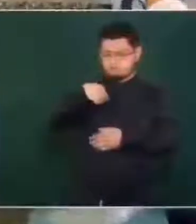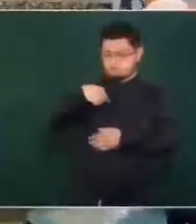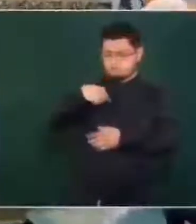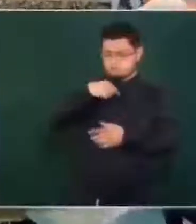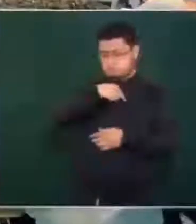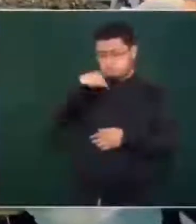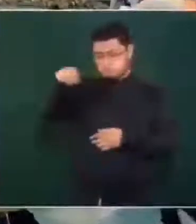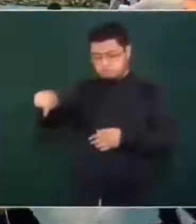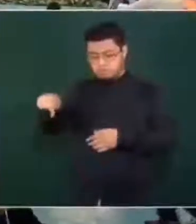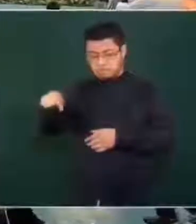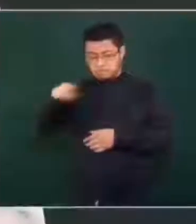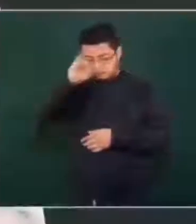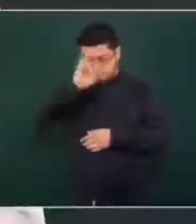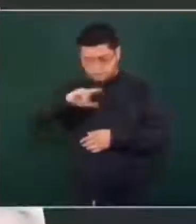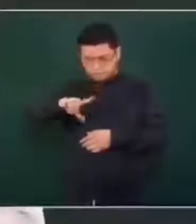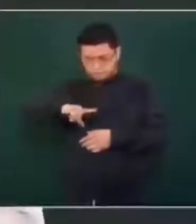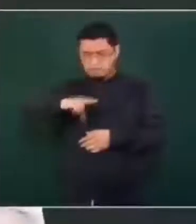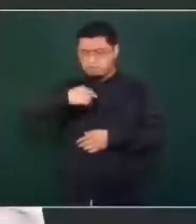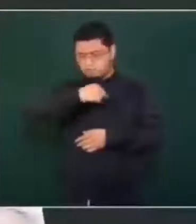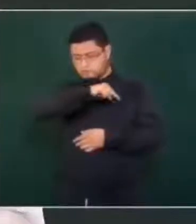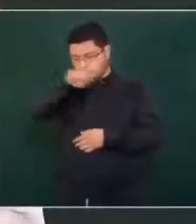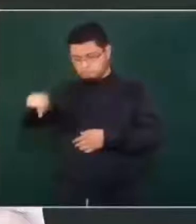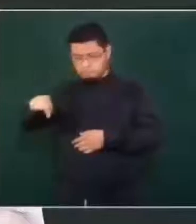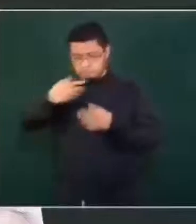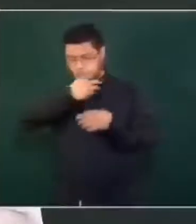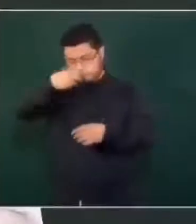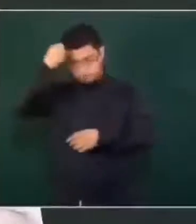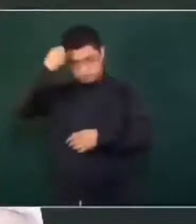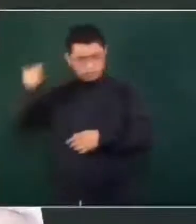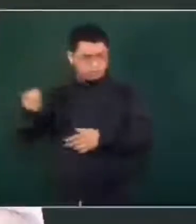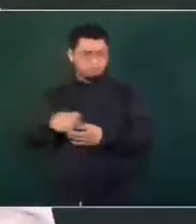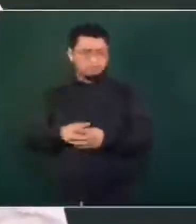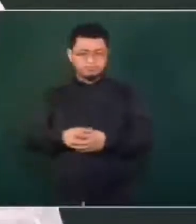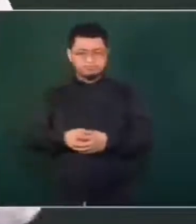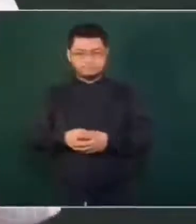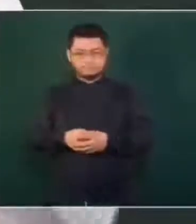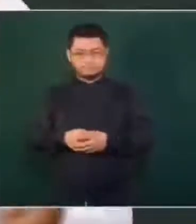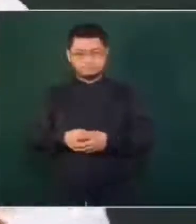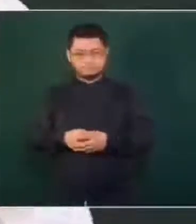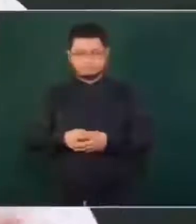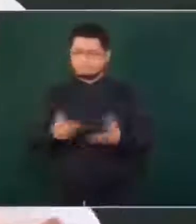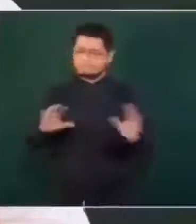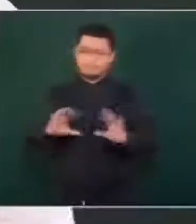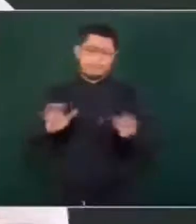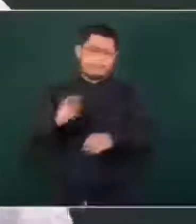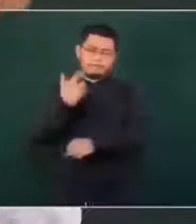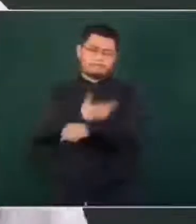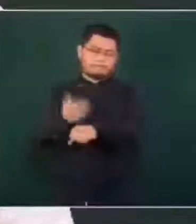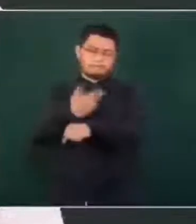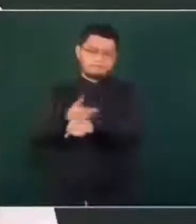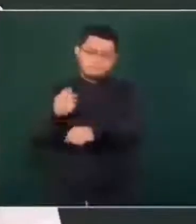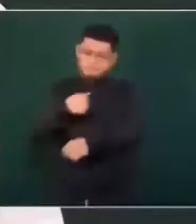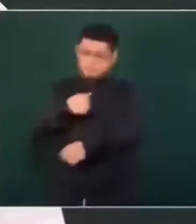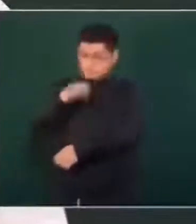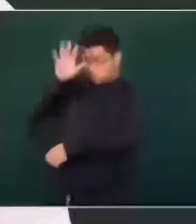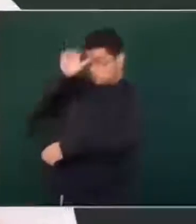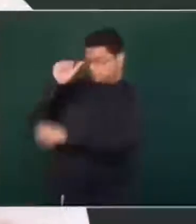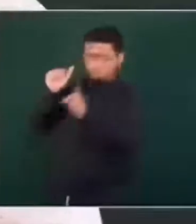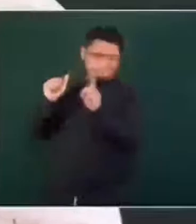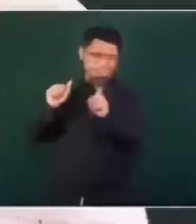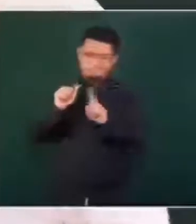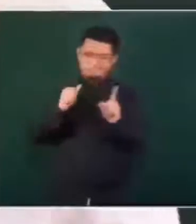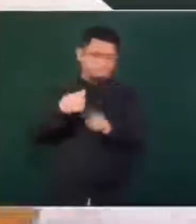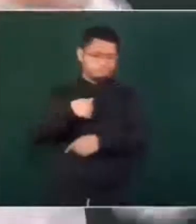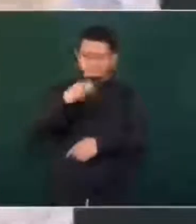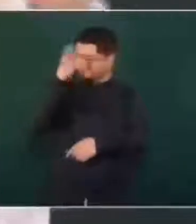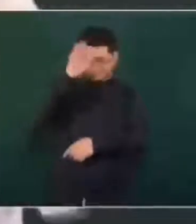y pues se resolvió. Yo no estaba de acuerdo en